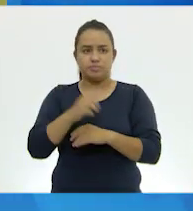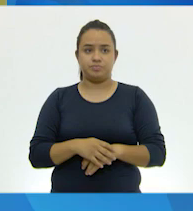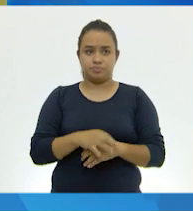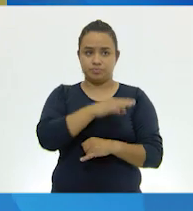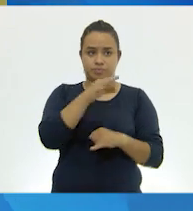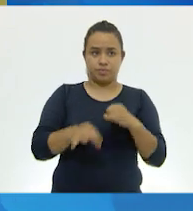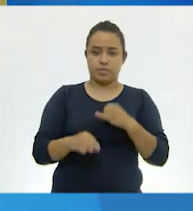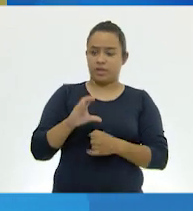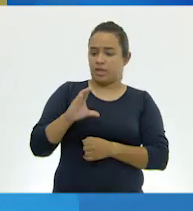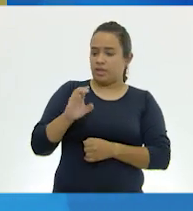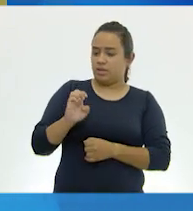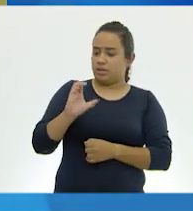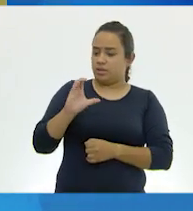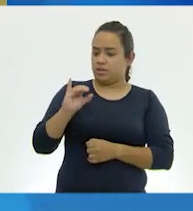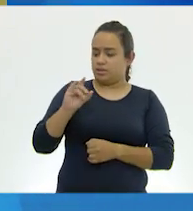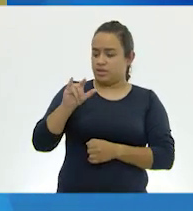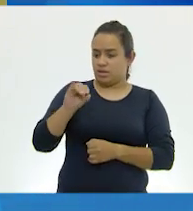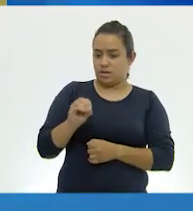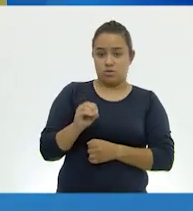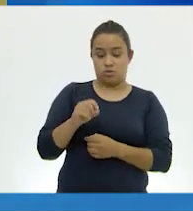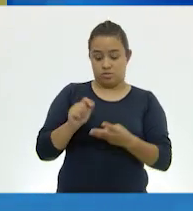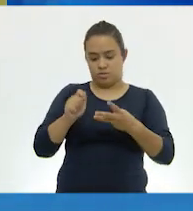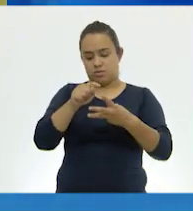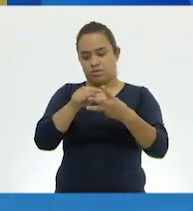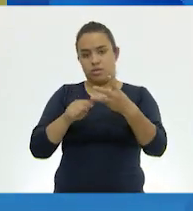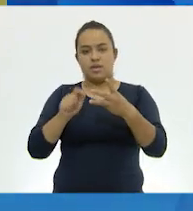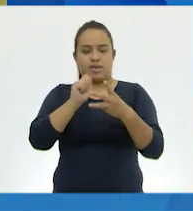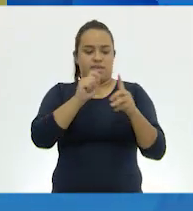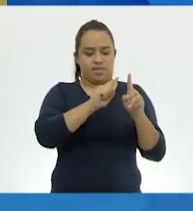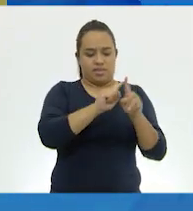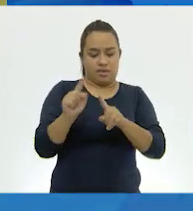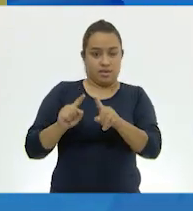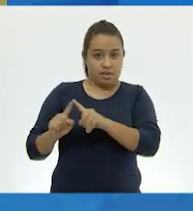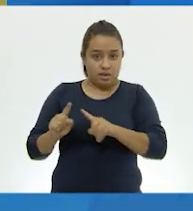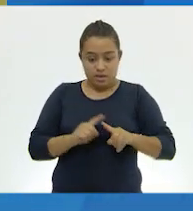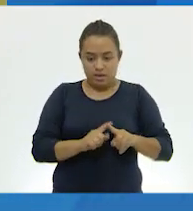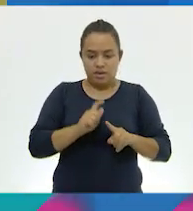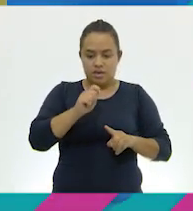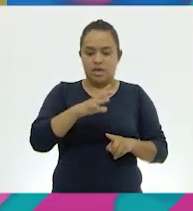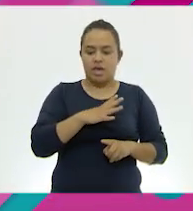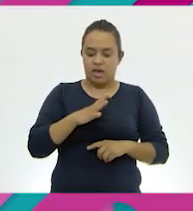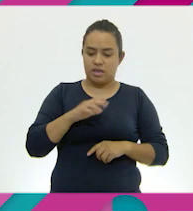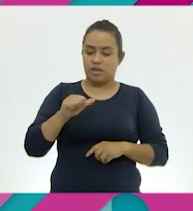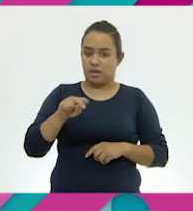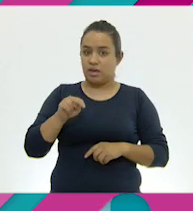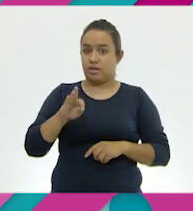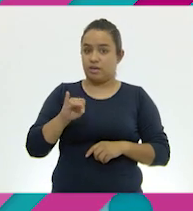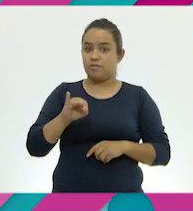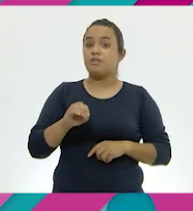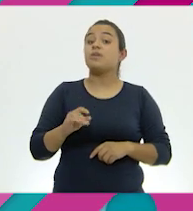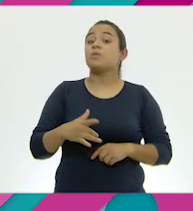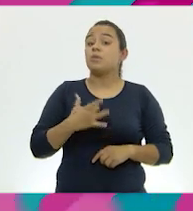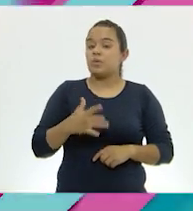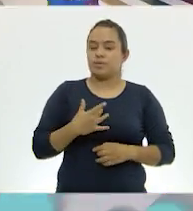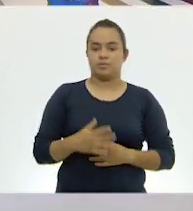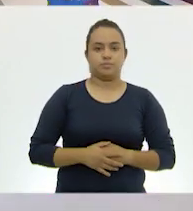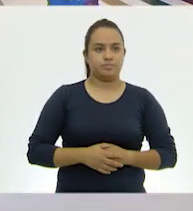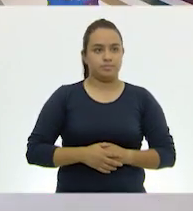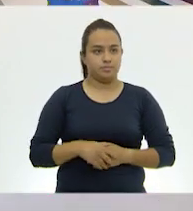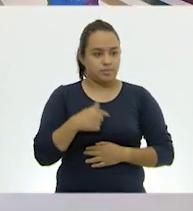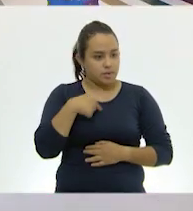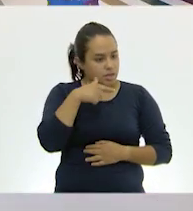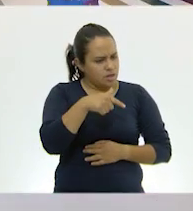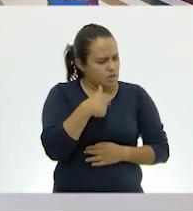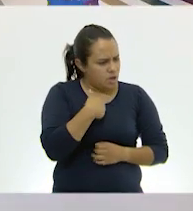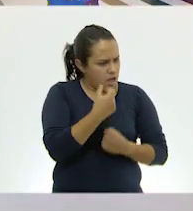los cecílidos. Estos son los tres diferentes grupos de los anfibios. ¿Qué tal? Ah, y no conocía a